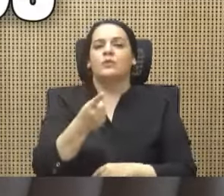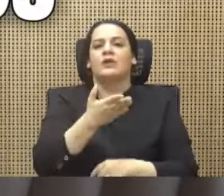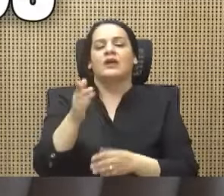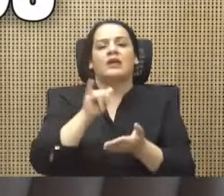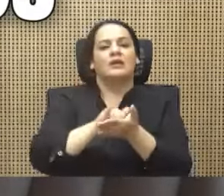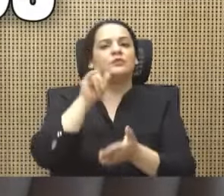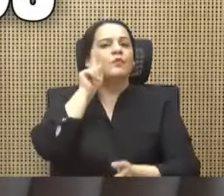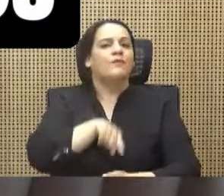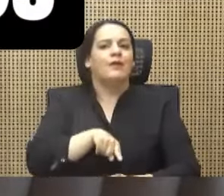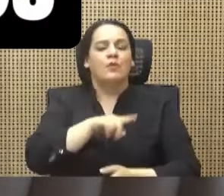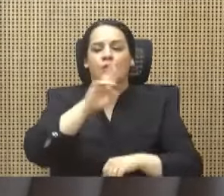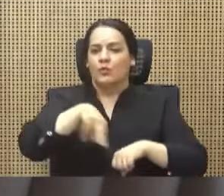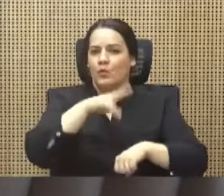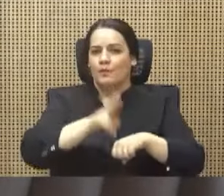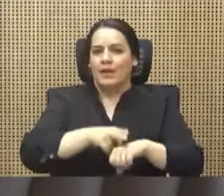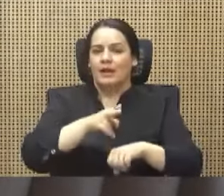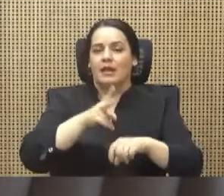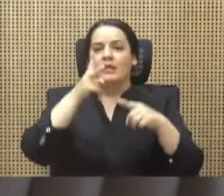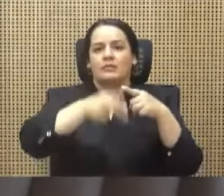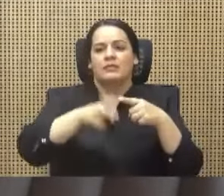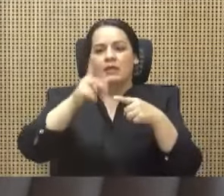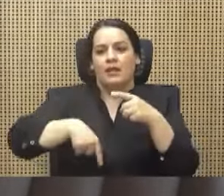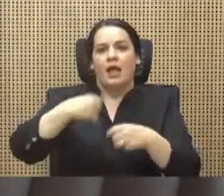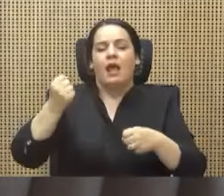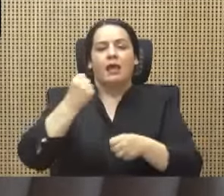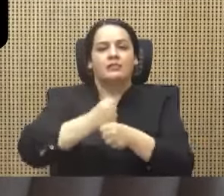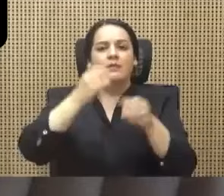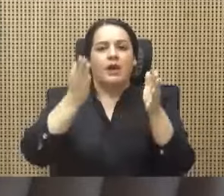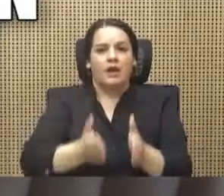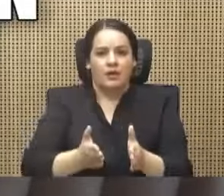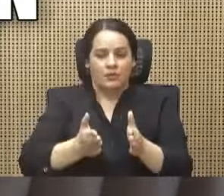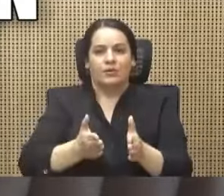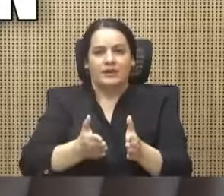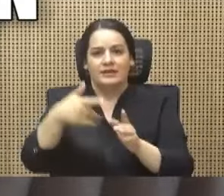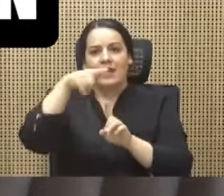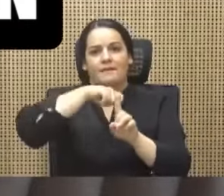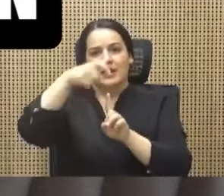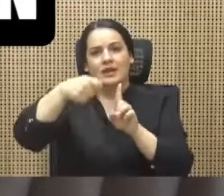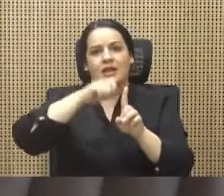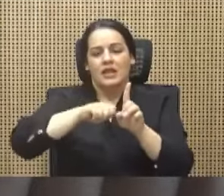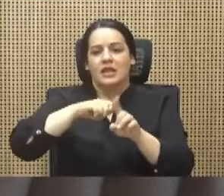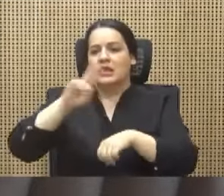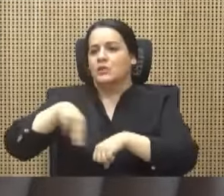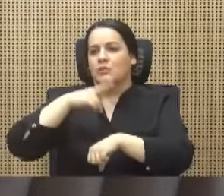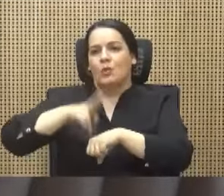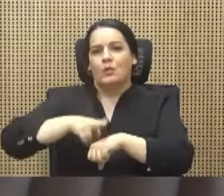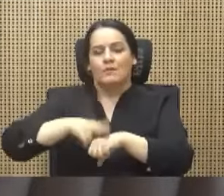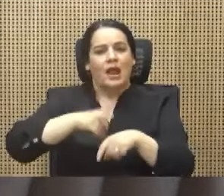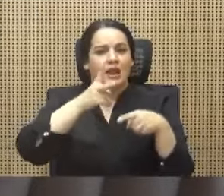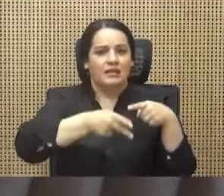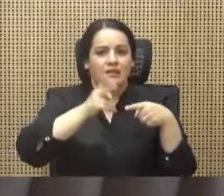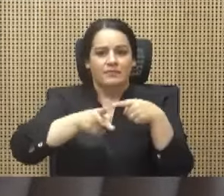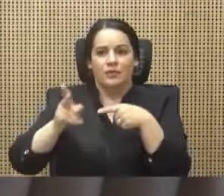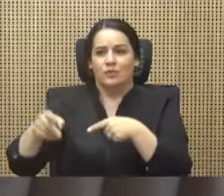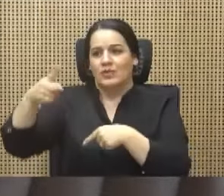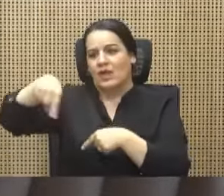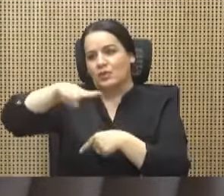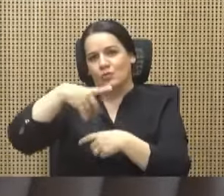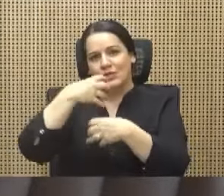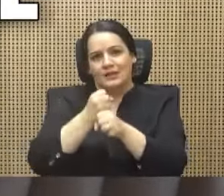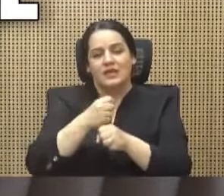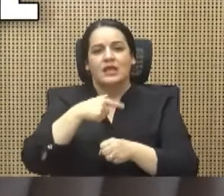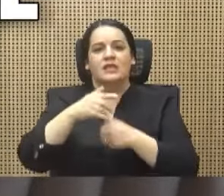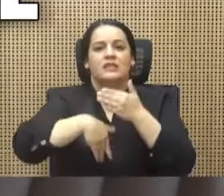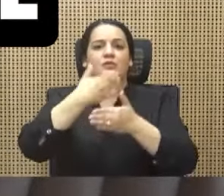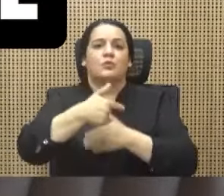que despidieran a empleados de las bananeras, que son ciclos normales de despidos que ellos hacen. Y yo me quedé muy tranquila cuando